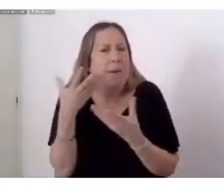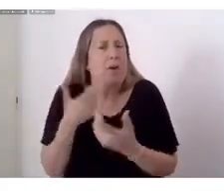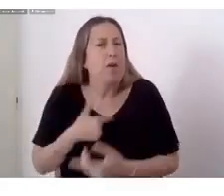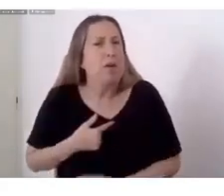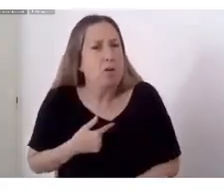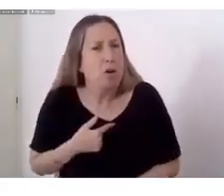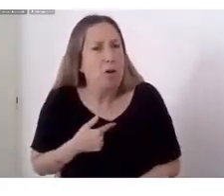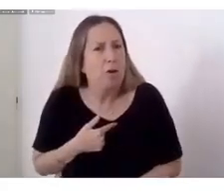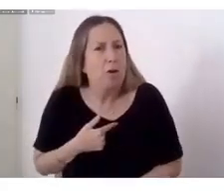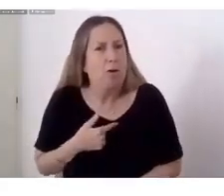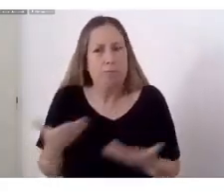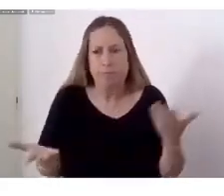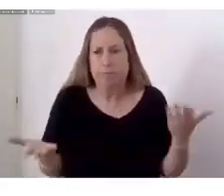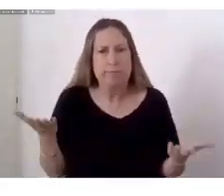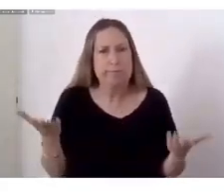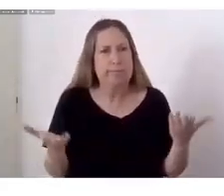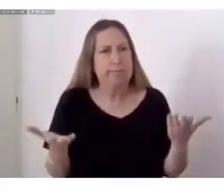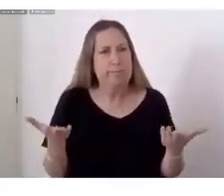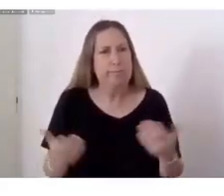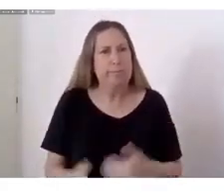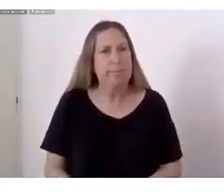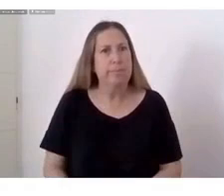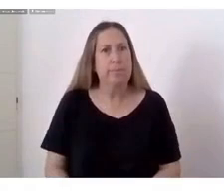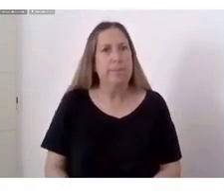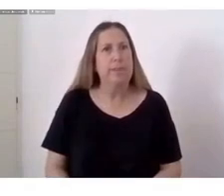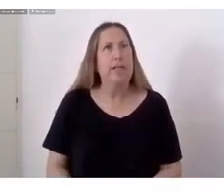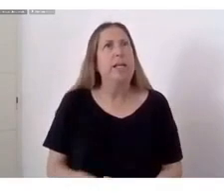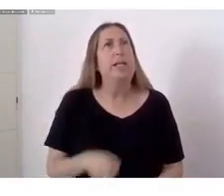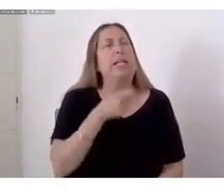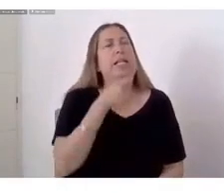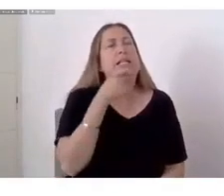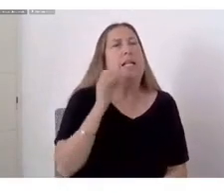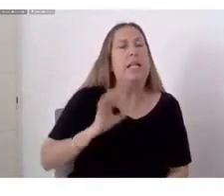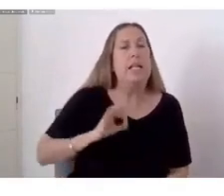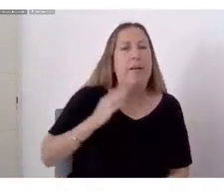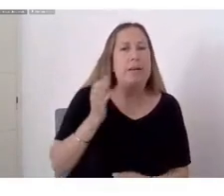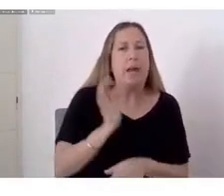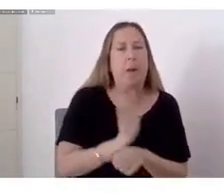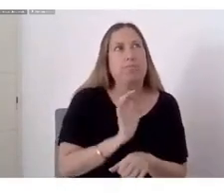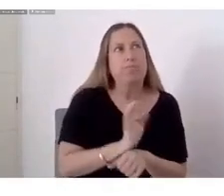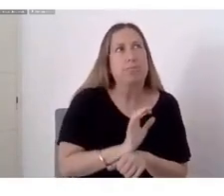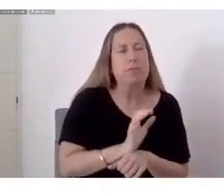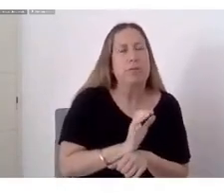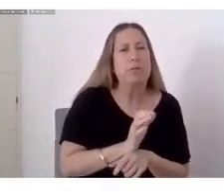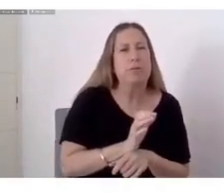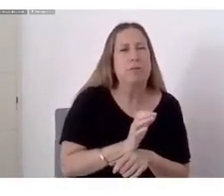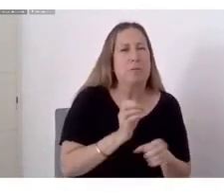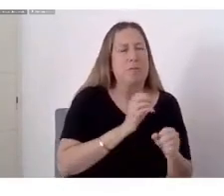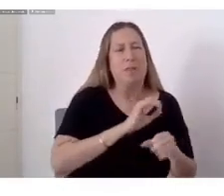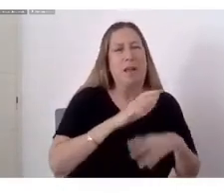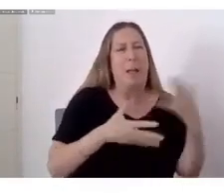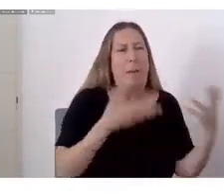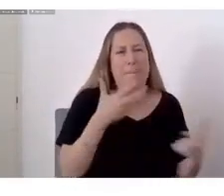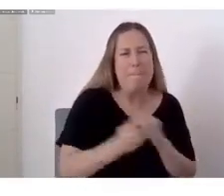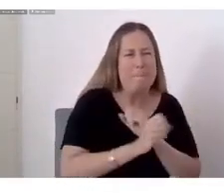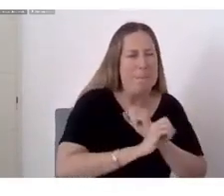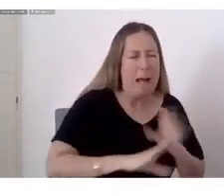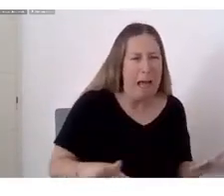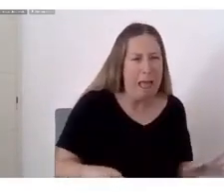Si la vida es el infierno Y el honrado Y el Entre lágrimas